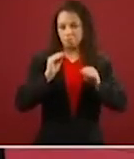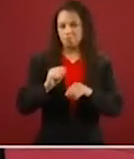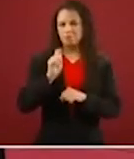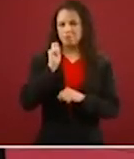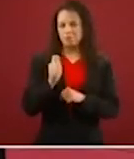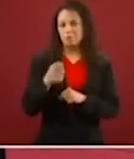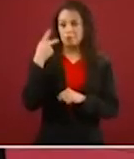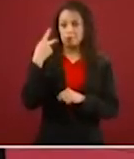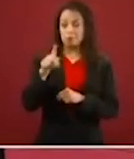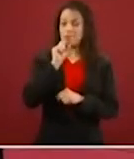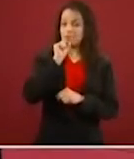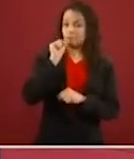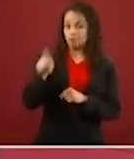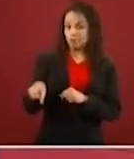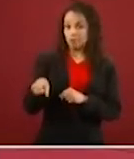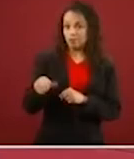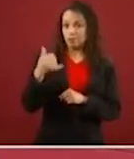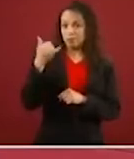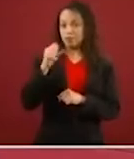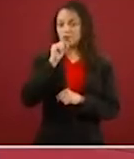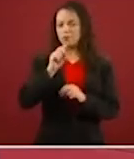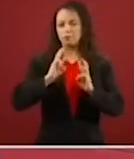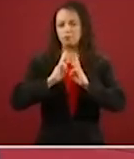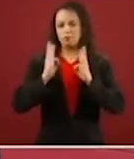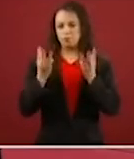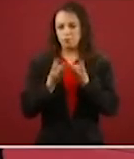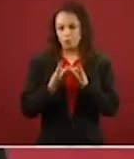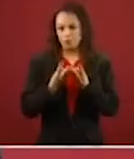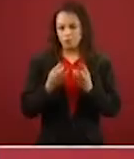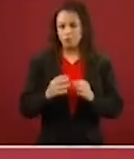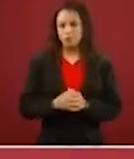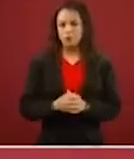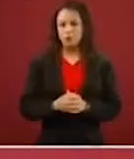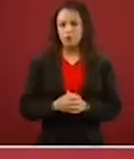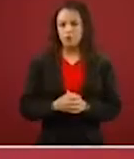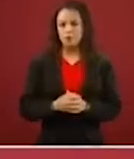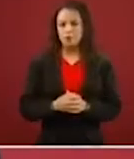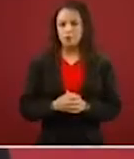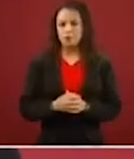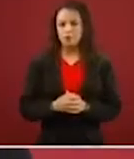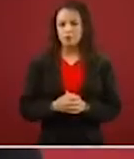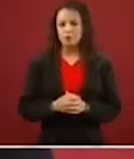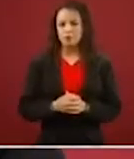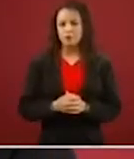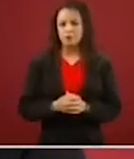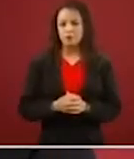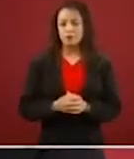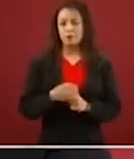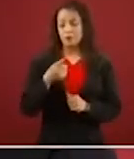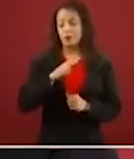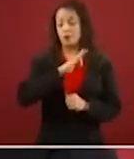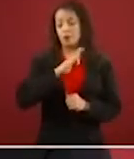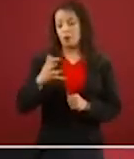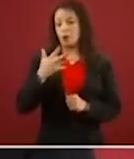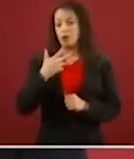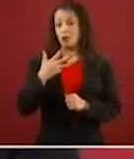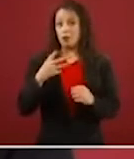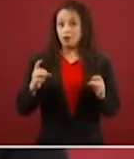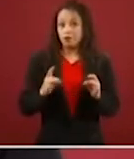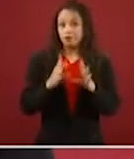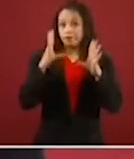la Corte o del Consejo de la Judicatura podría atentar contra la independencia judicial